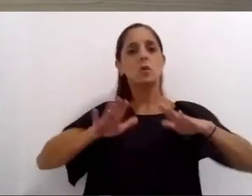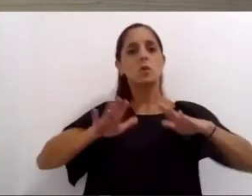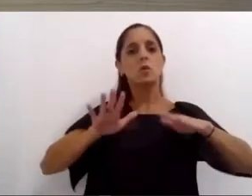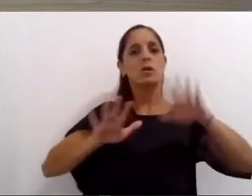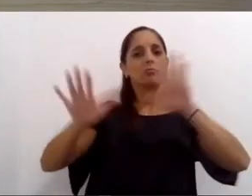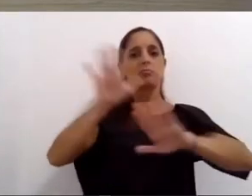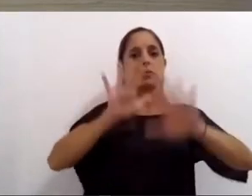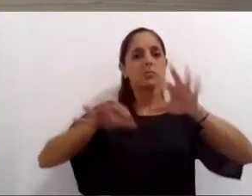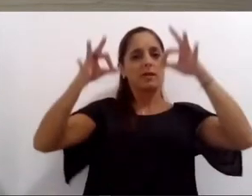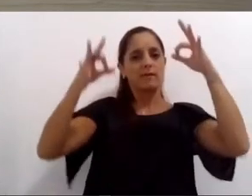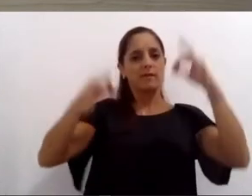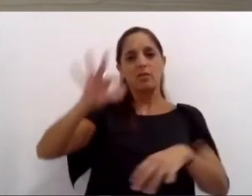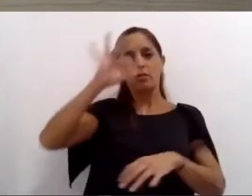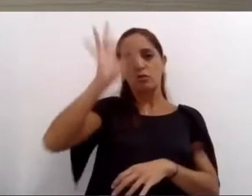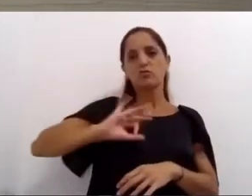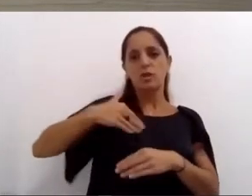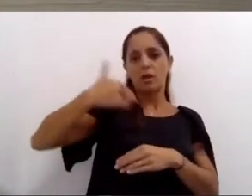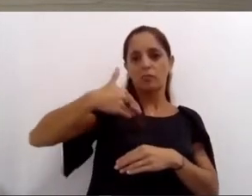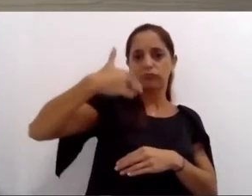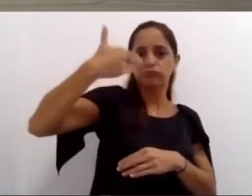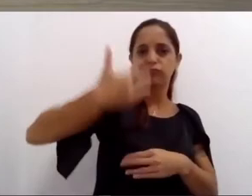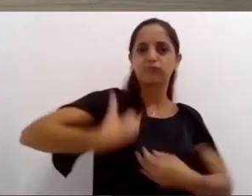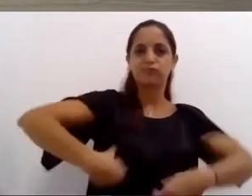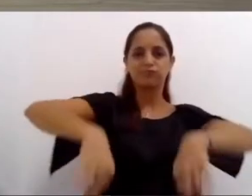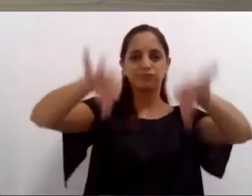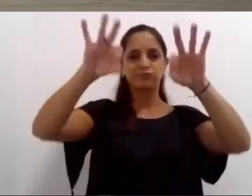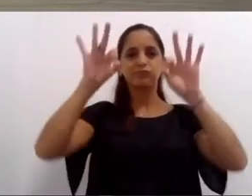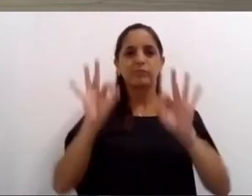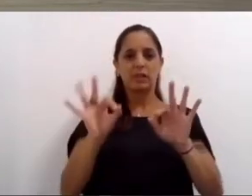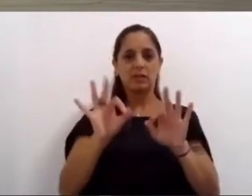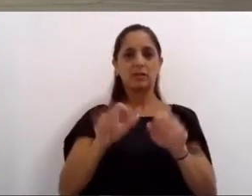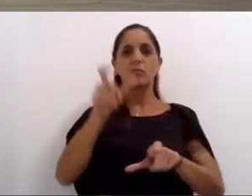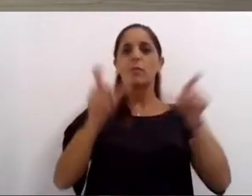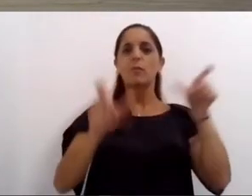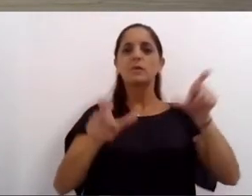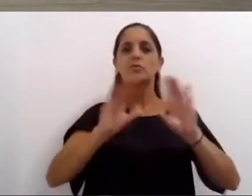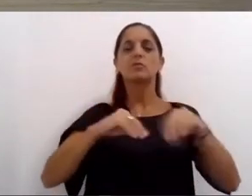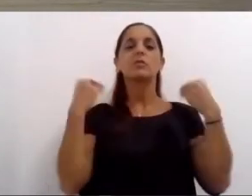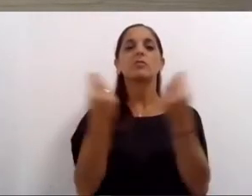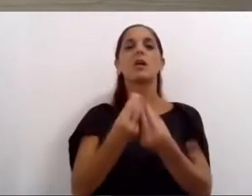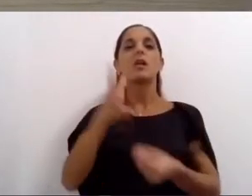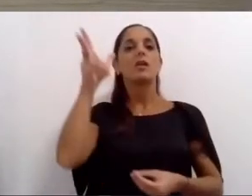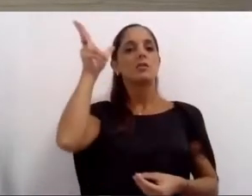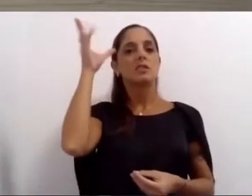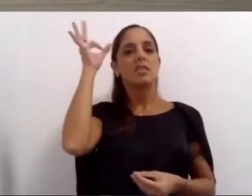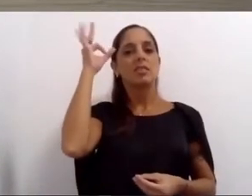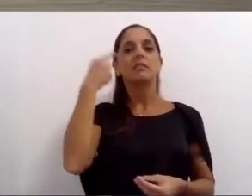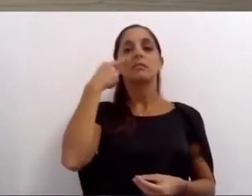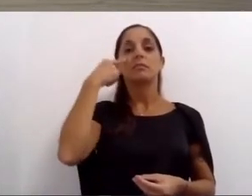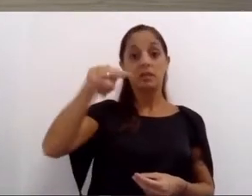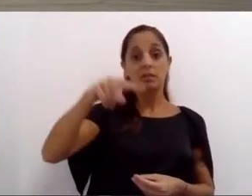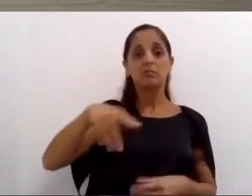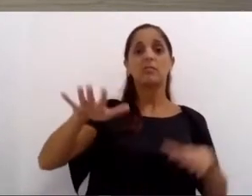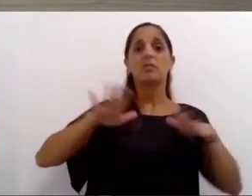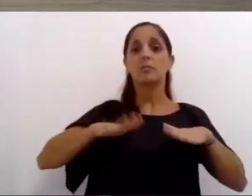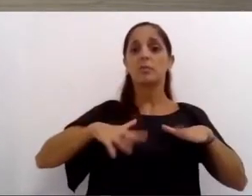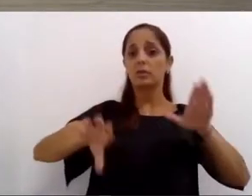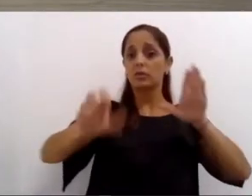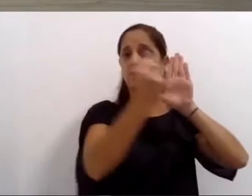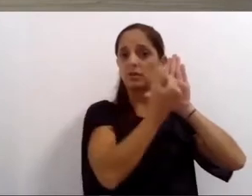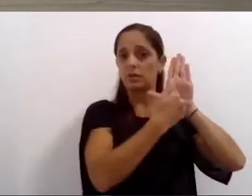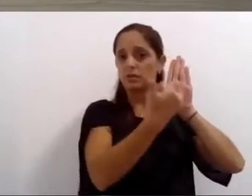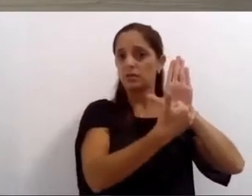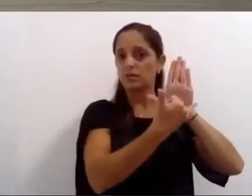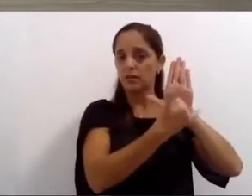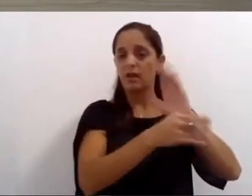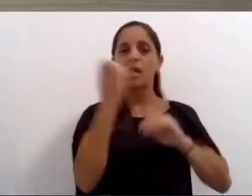los próximos 12 años abarca 80.000 deportistas federados más de 300 clubes y casi 100